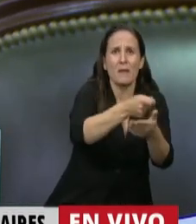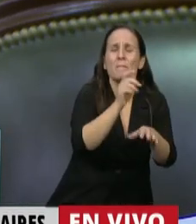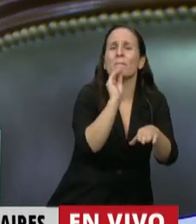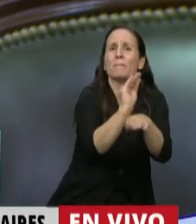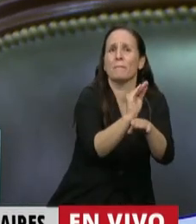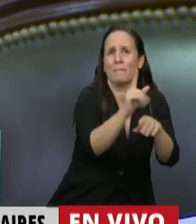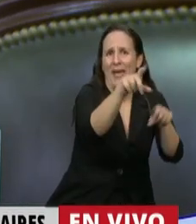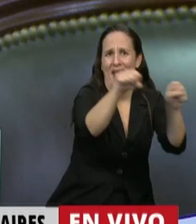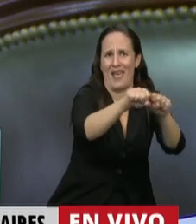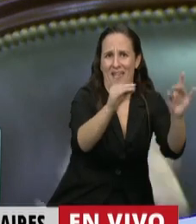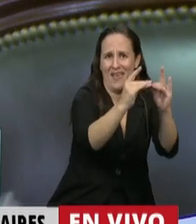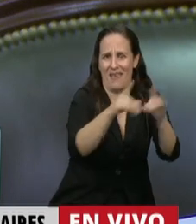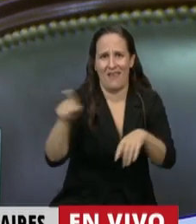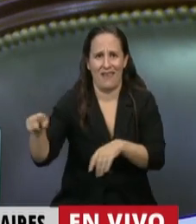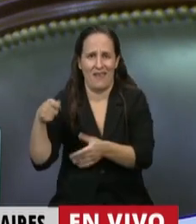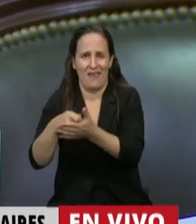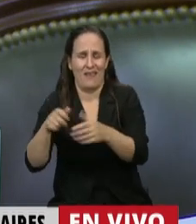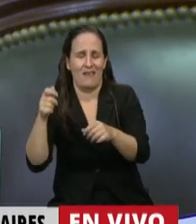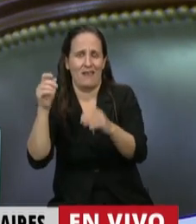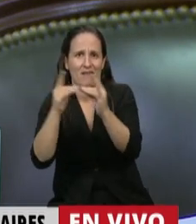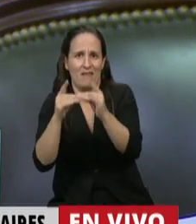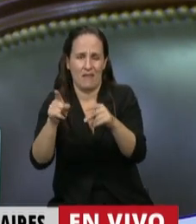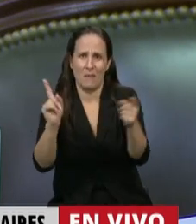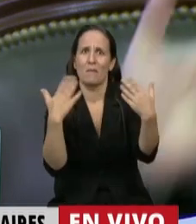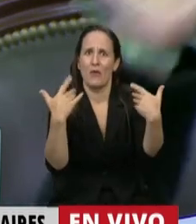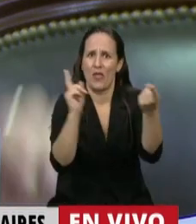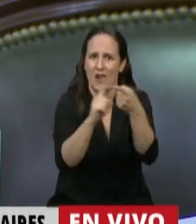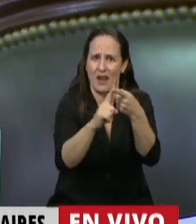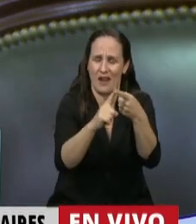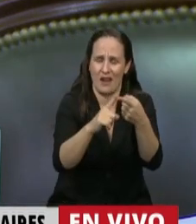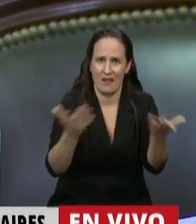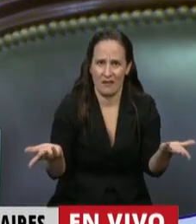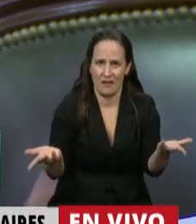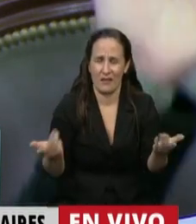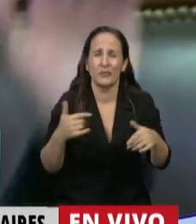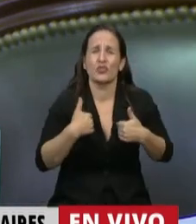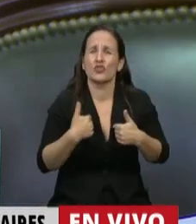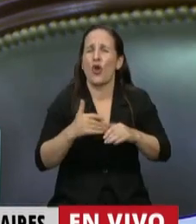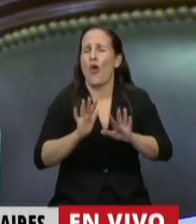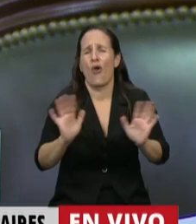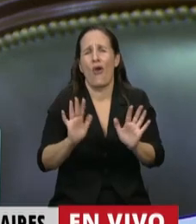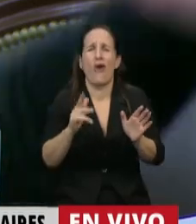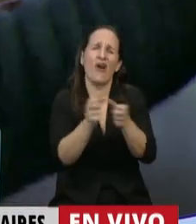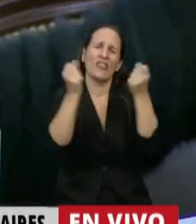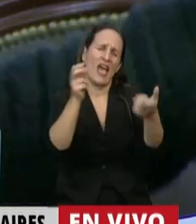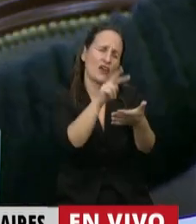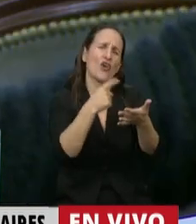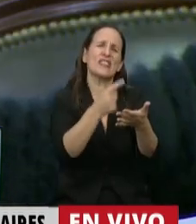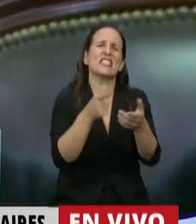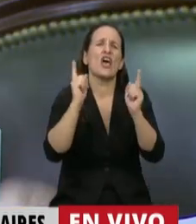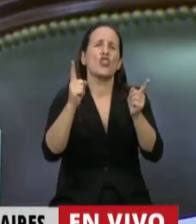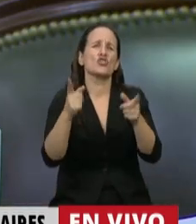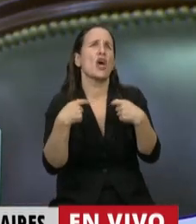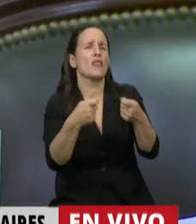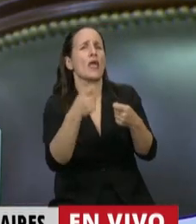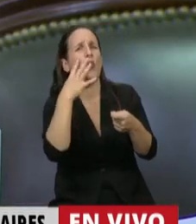conexión con los alumnos. Yo no quiero leer más artículos en los diarios locales que dicen tal docente